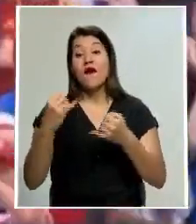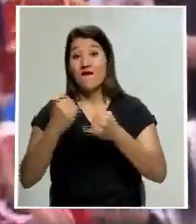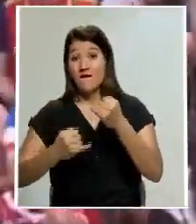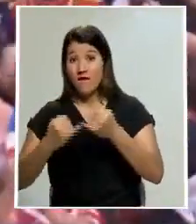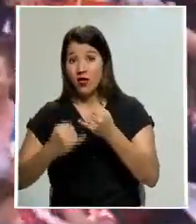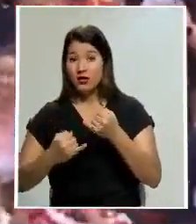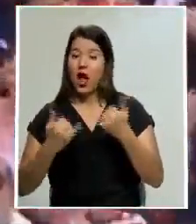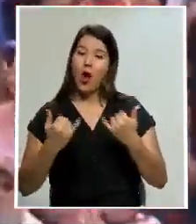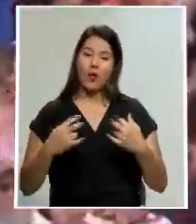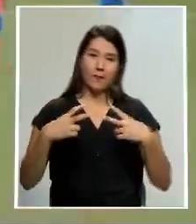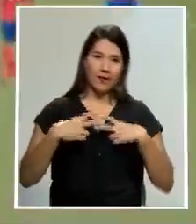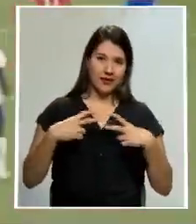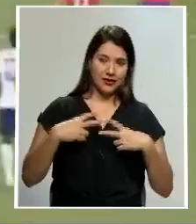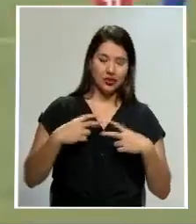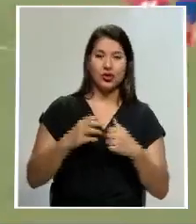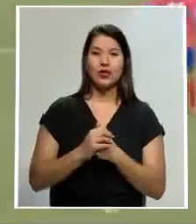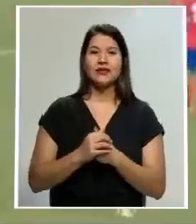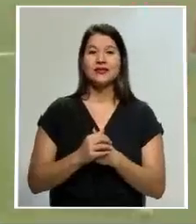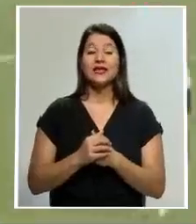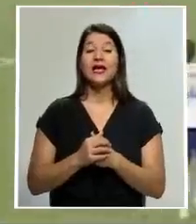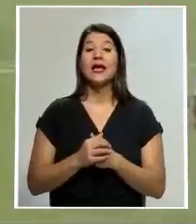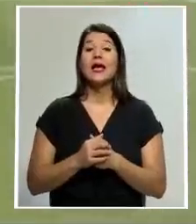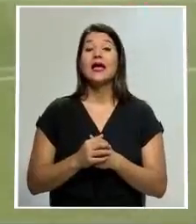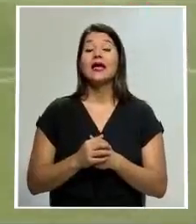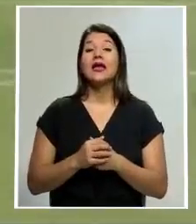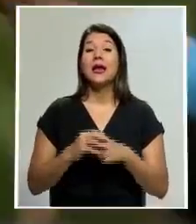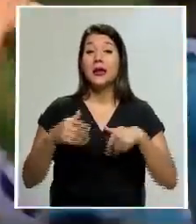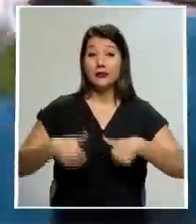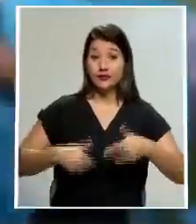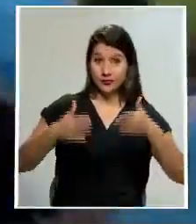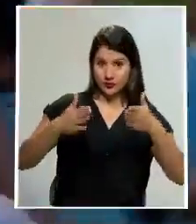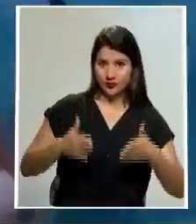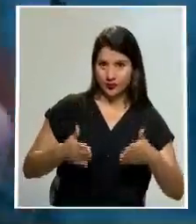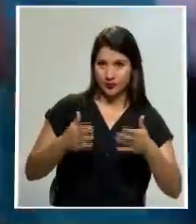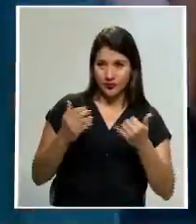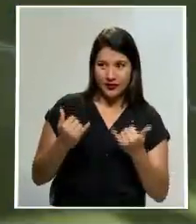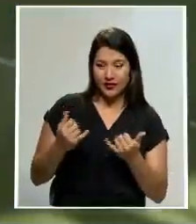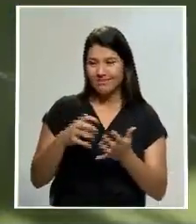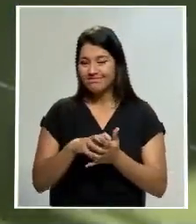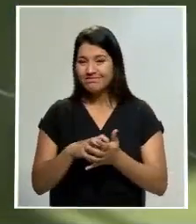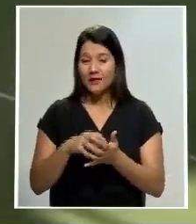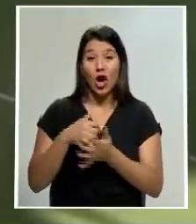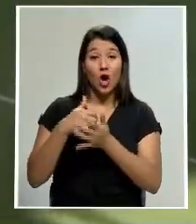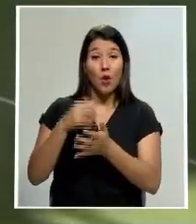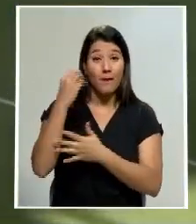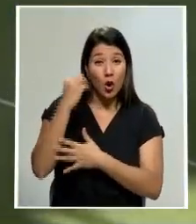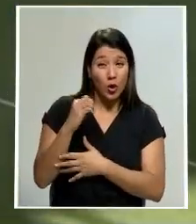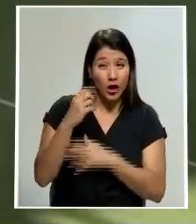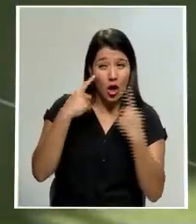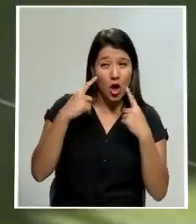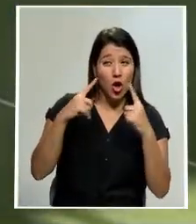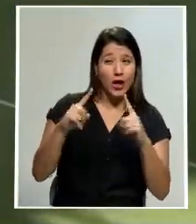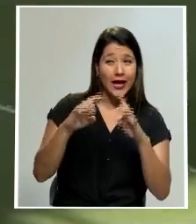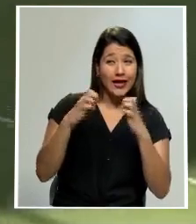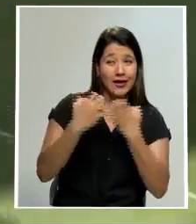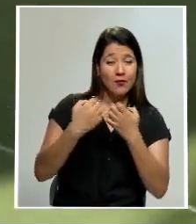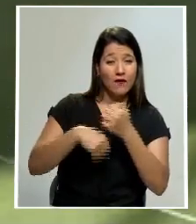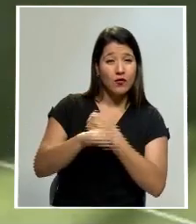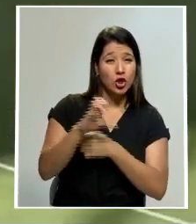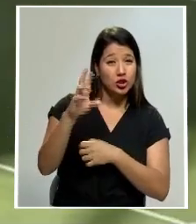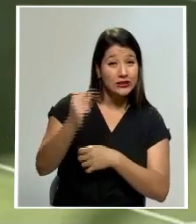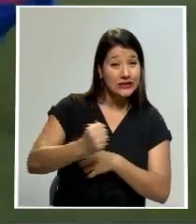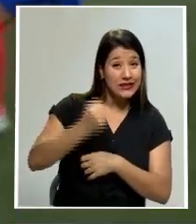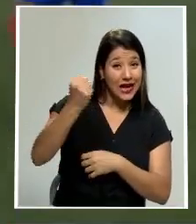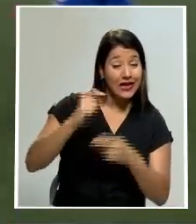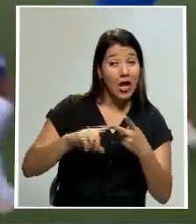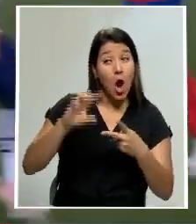nuevo técnico. Y quien llega al banquillo tricolor se enfrentará a una paradoja en la Copa Oro. Lograr que la sele vuelva al triunfo o tomarlo